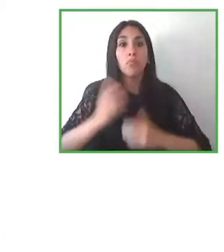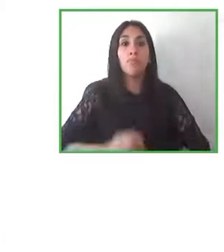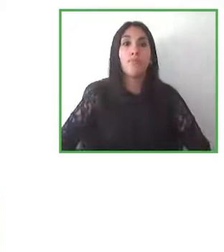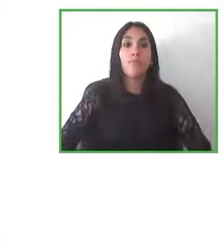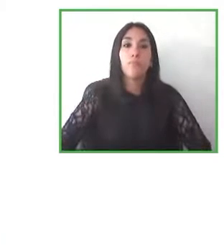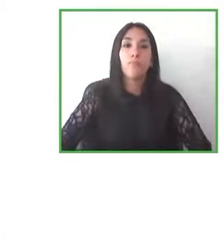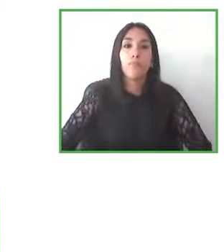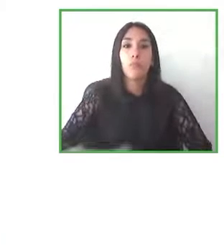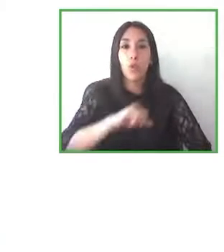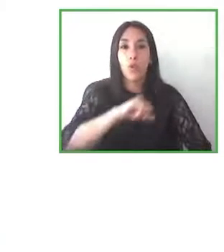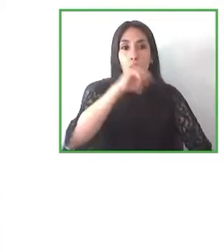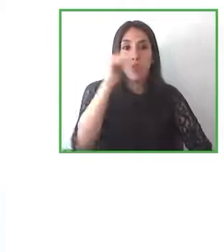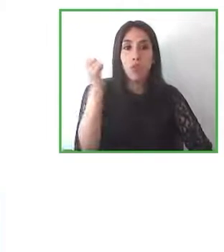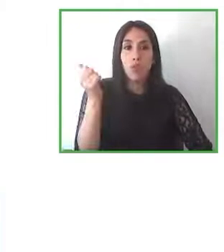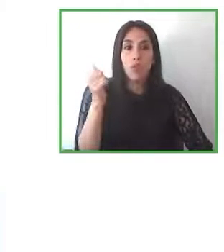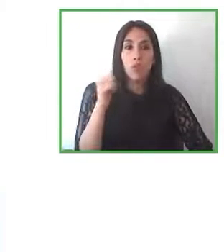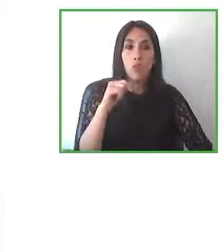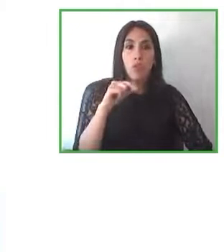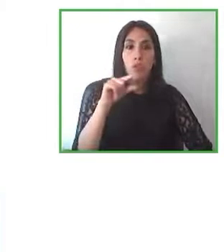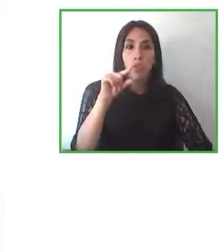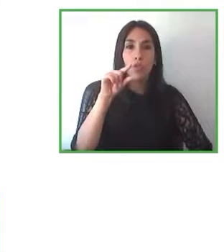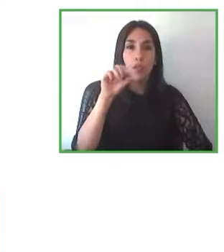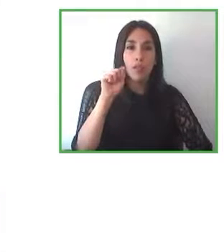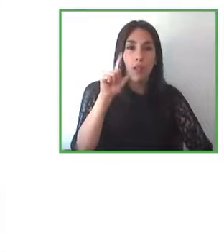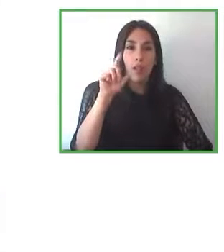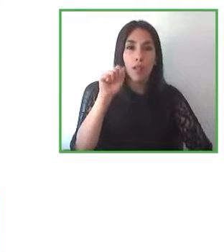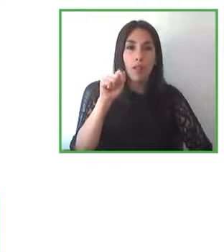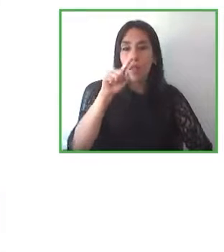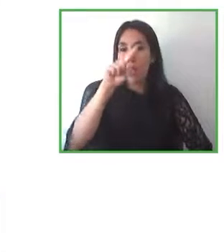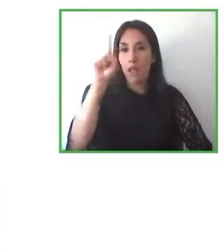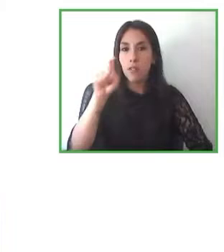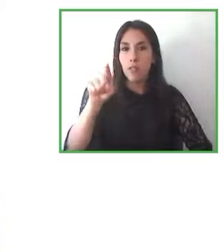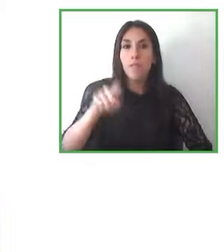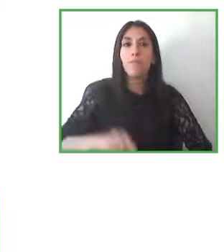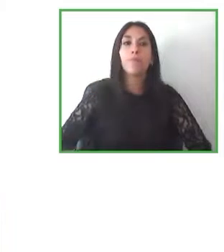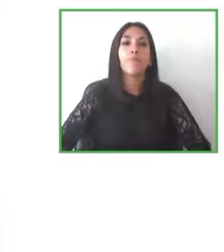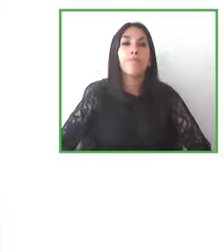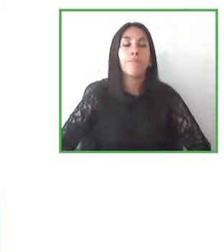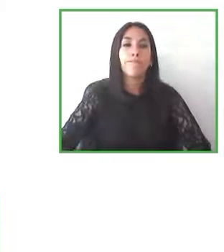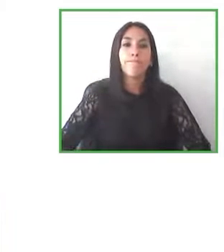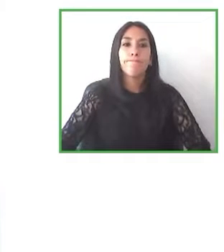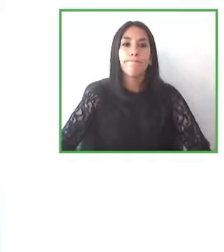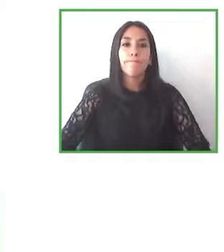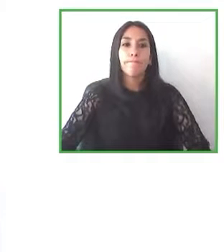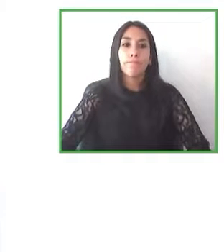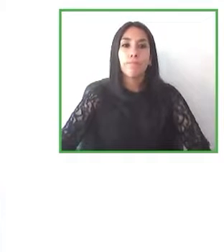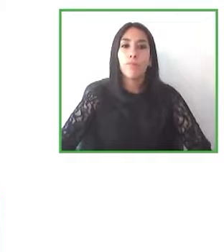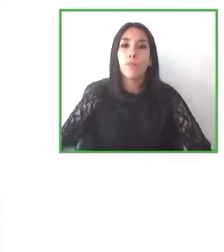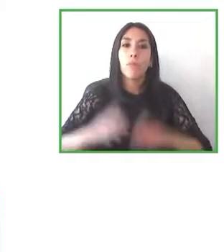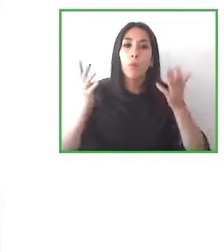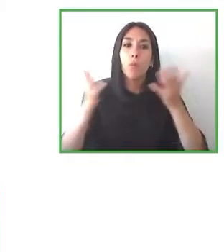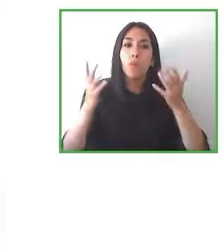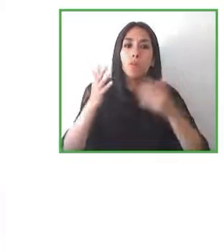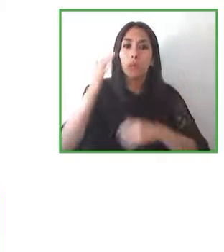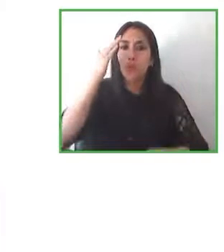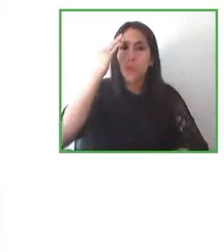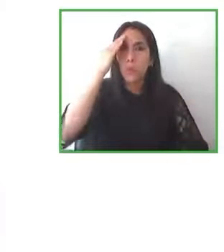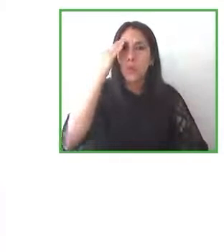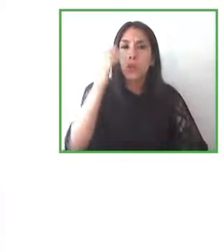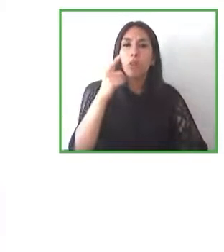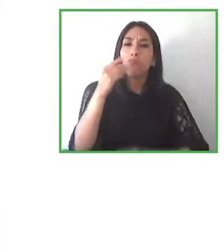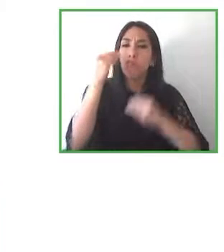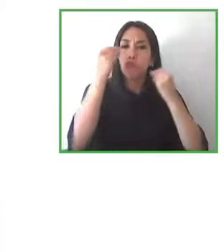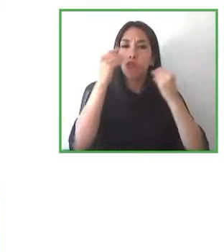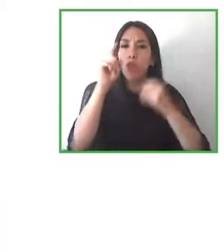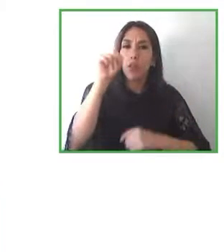te quiero preguntar lo siguiente ¿cómo ves cómo se puede replicar estos cursos online